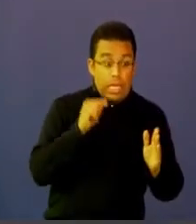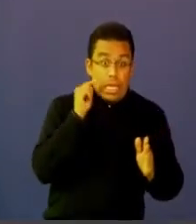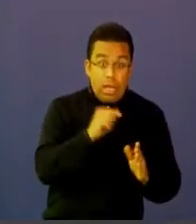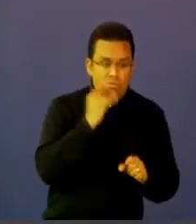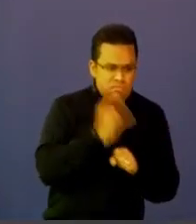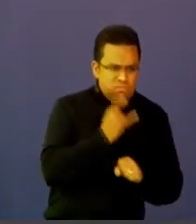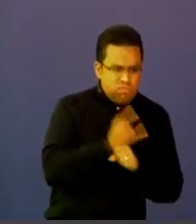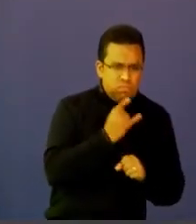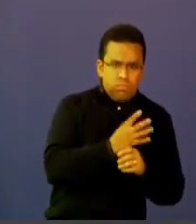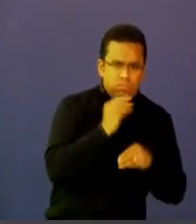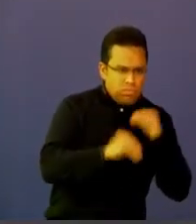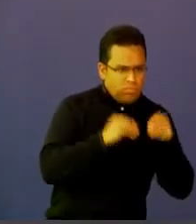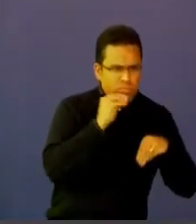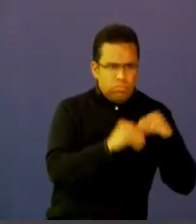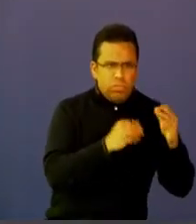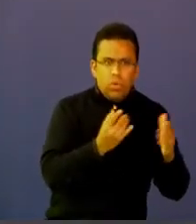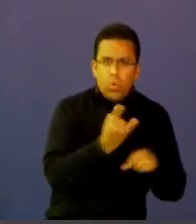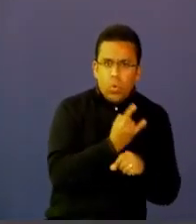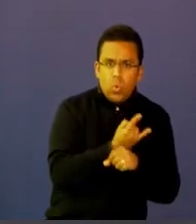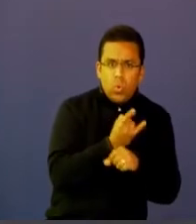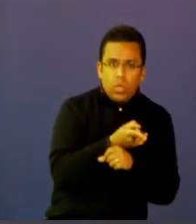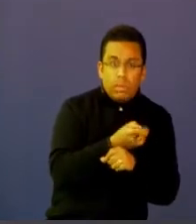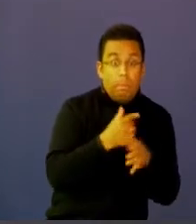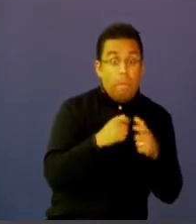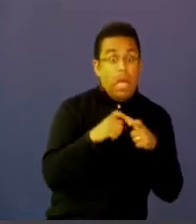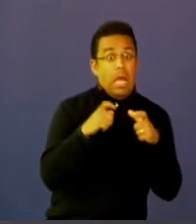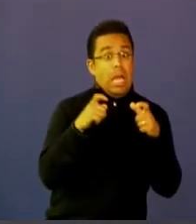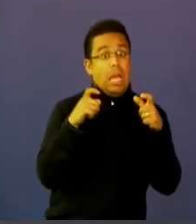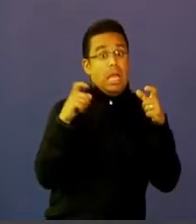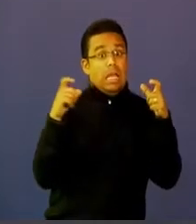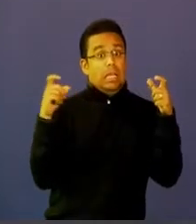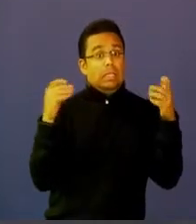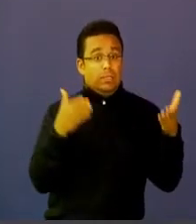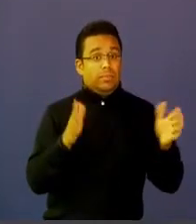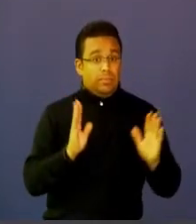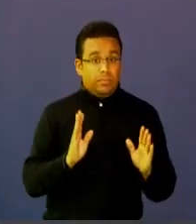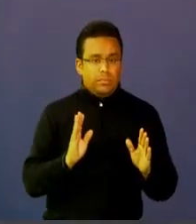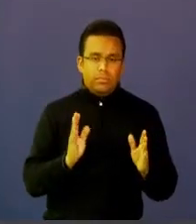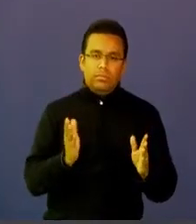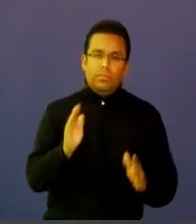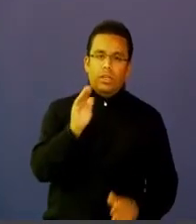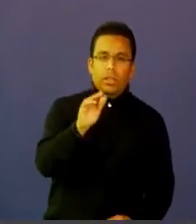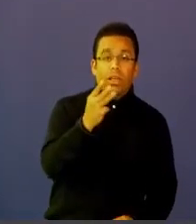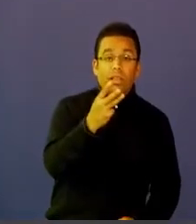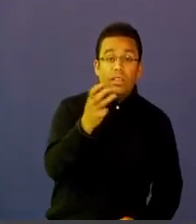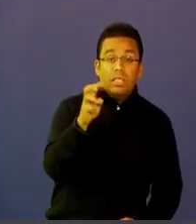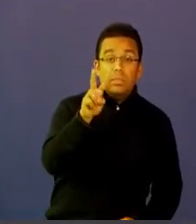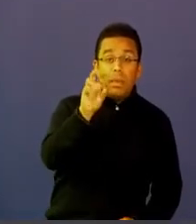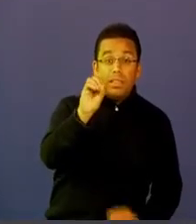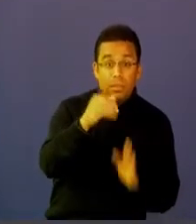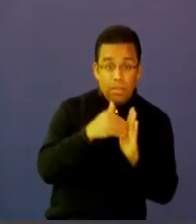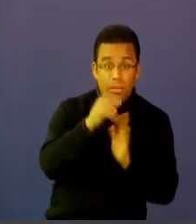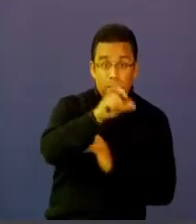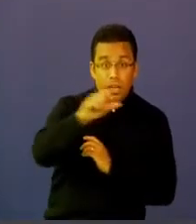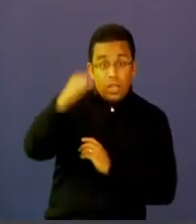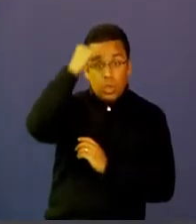cada vez es más pero todas las innovaciones son así es imposible pensar que 320 mil docentes arranquen desde el